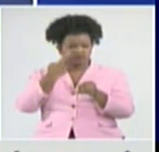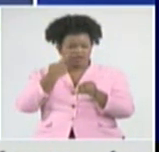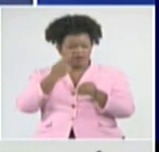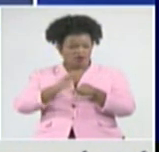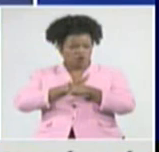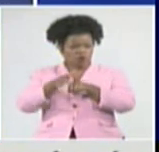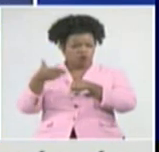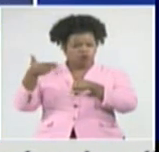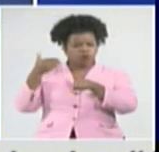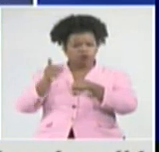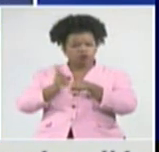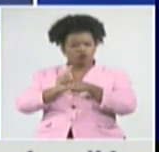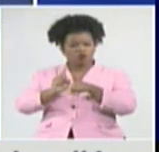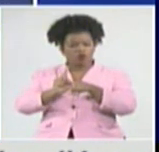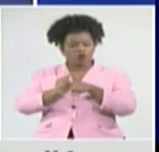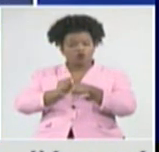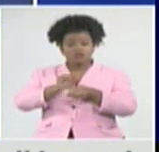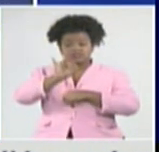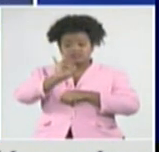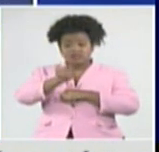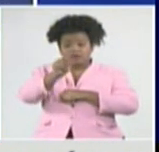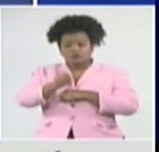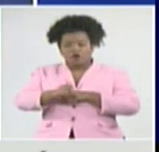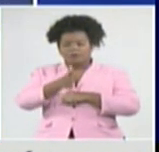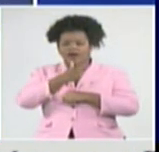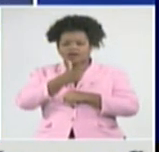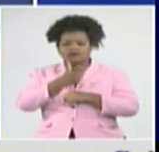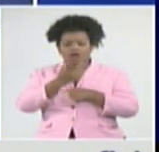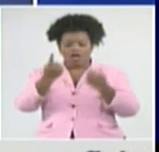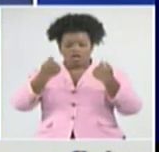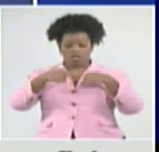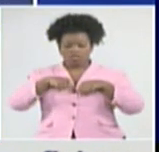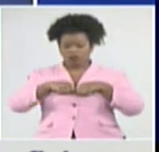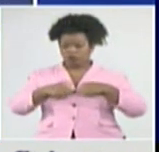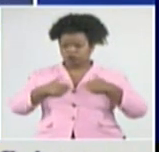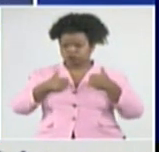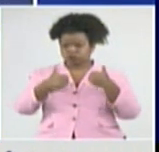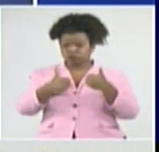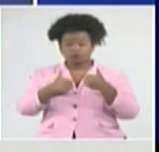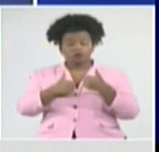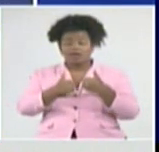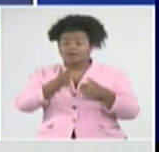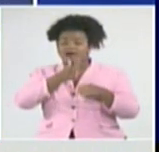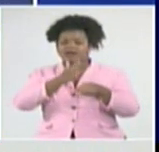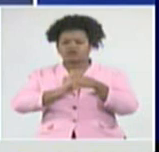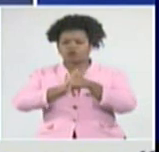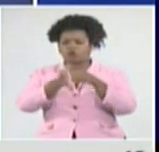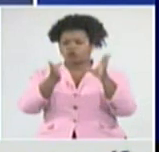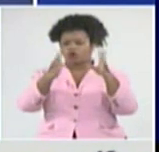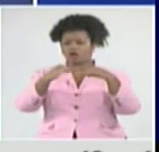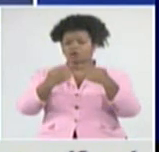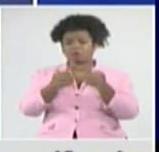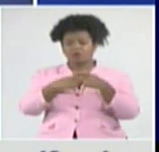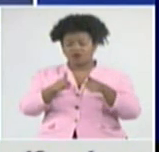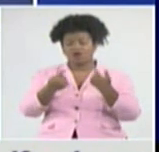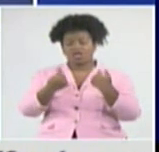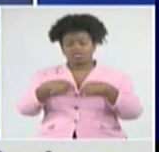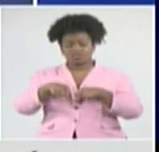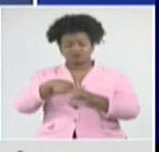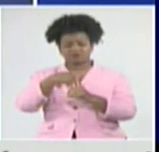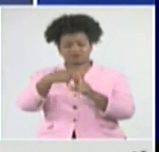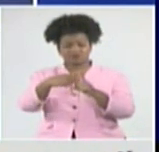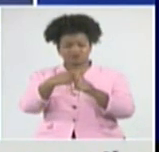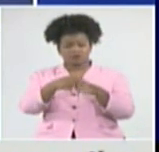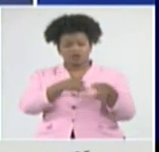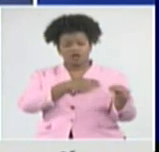Aparentemente sano de los fallecidos que informamos en el día de ayer. Y lamentablemente la muerte de